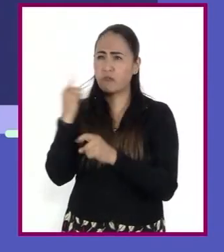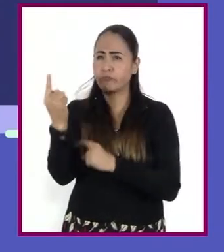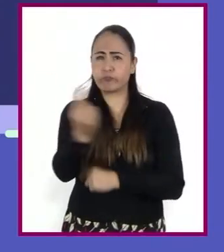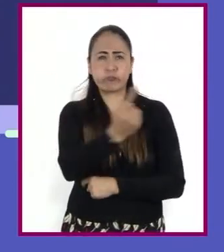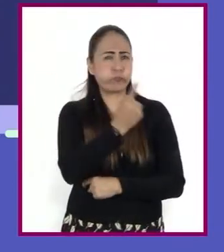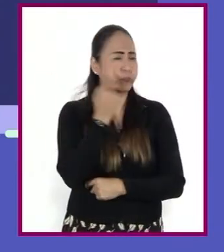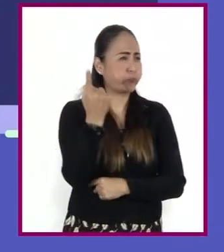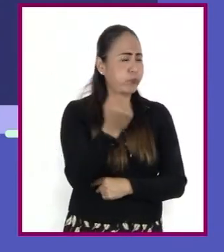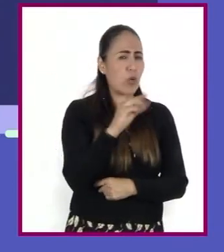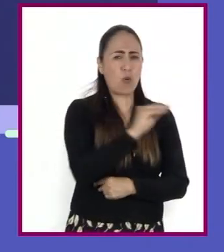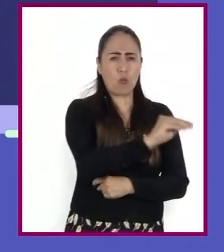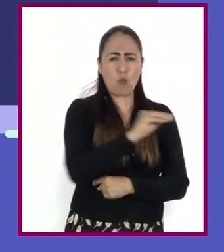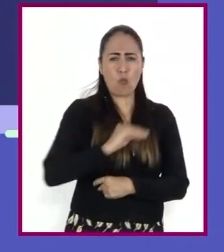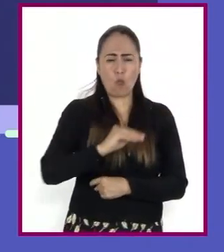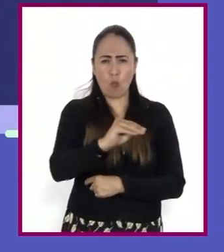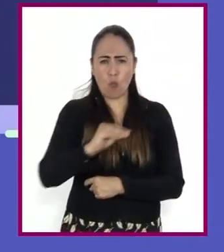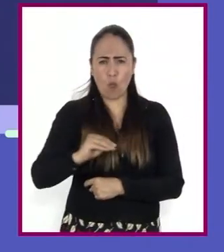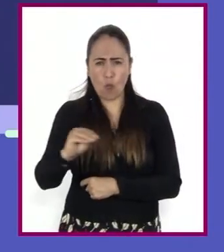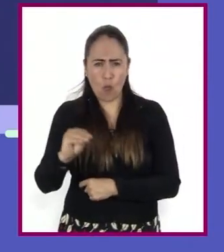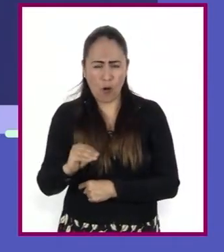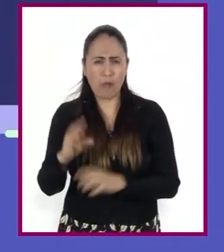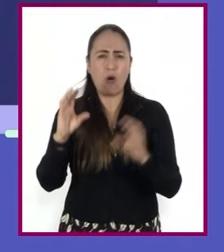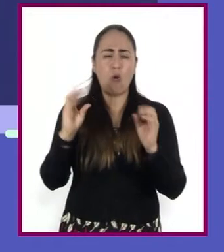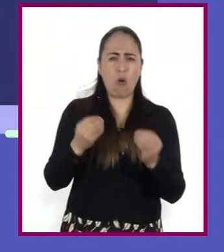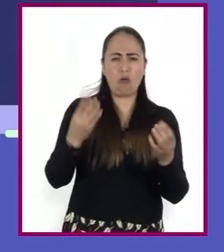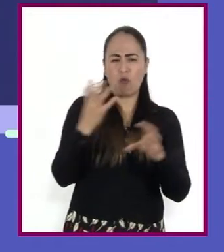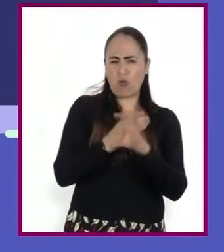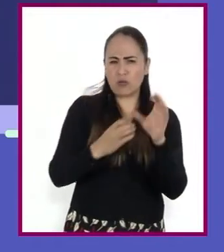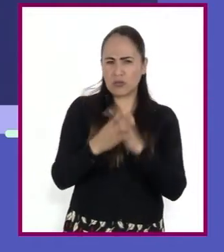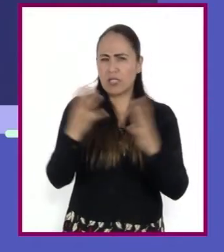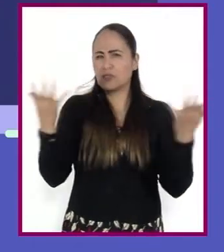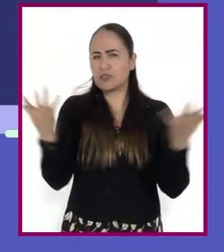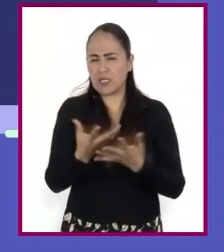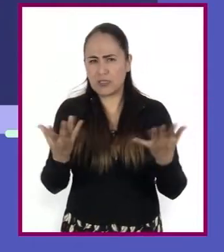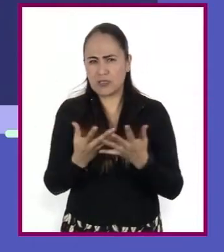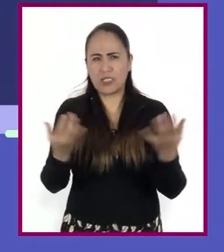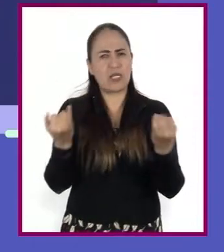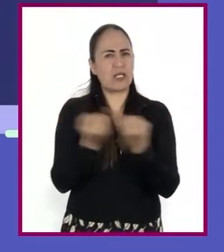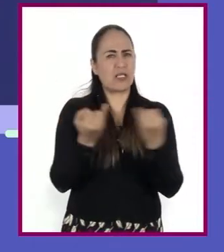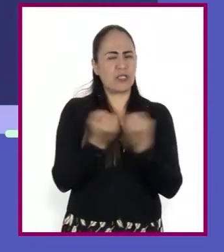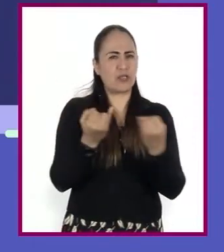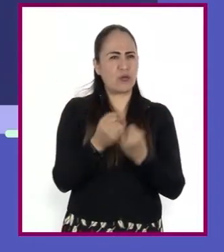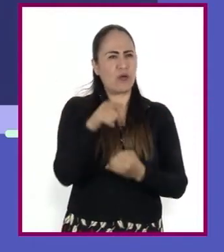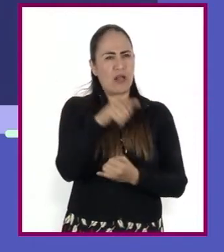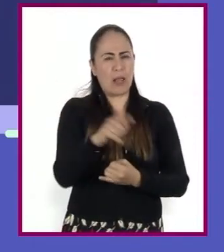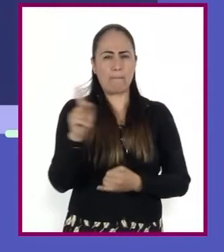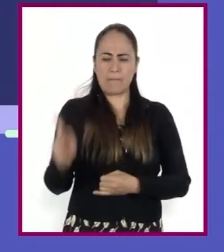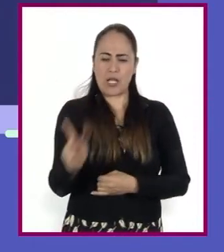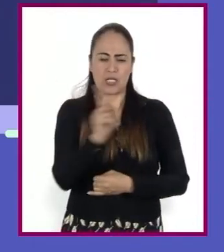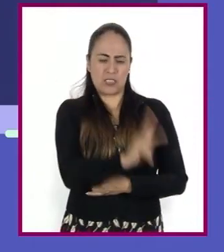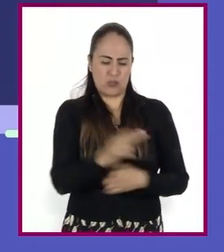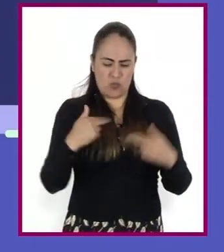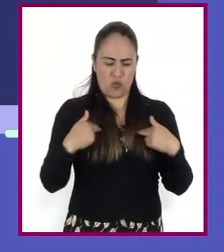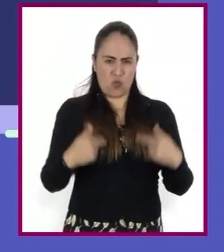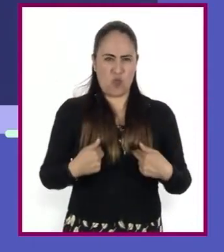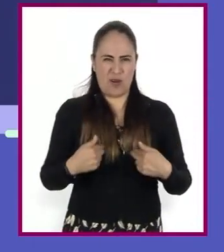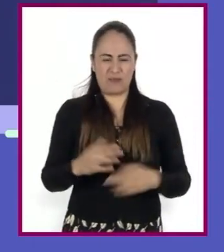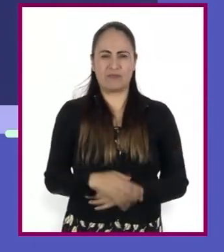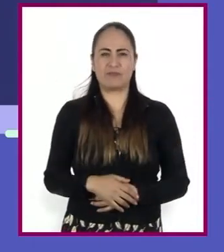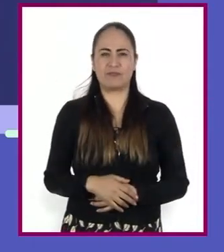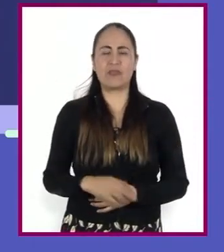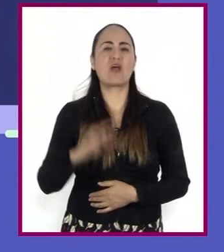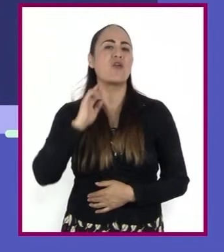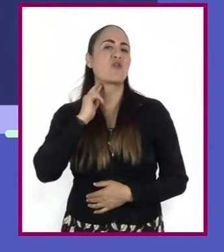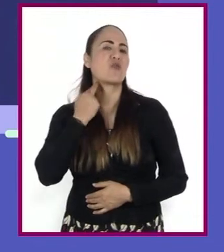que se mueve o hace cosas, e incluso de aspecto y comportamiento humanoide. Una definición